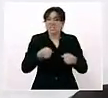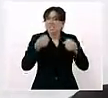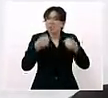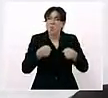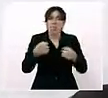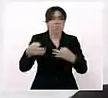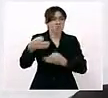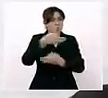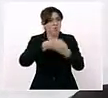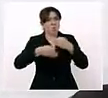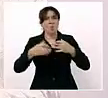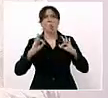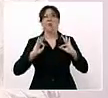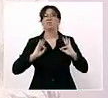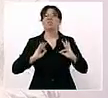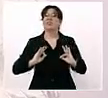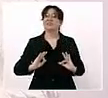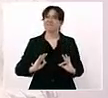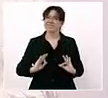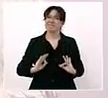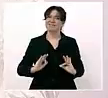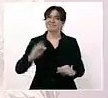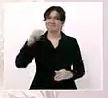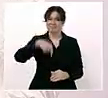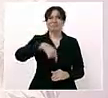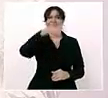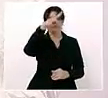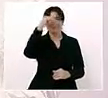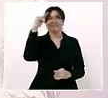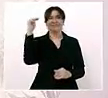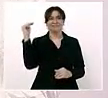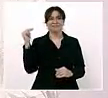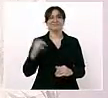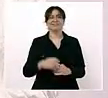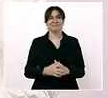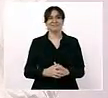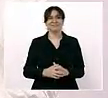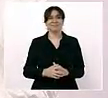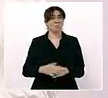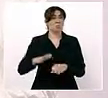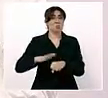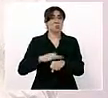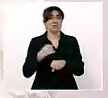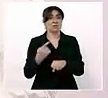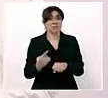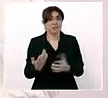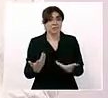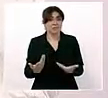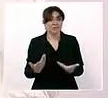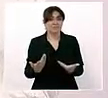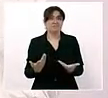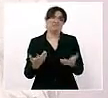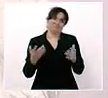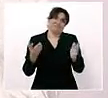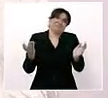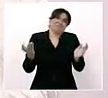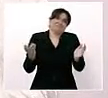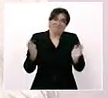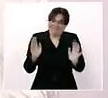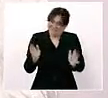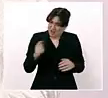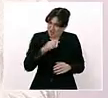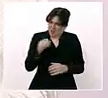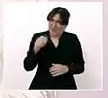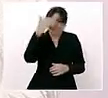tranquilidad. a Nayarit. Porque ya saben que yo soy